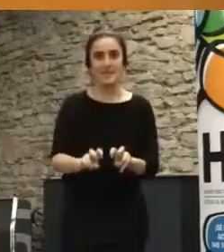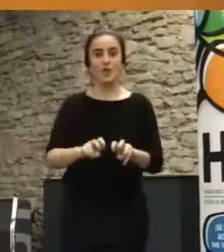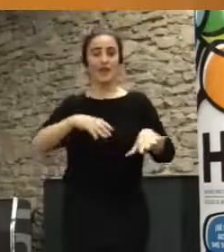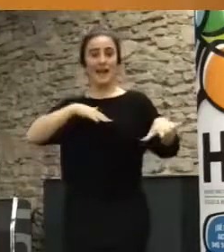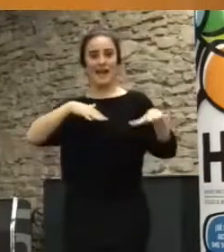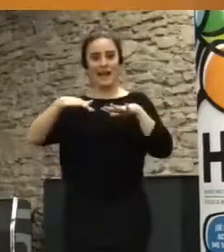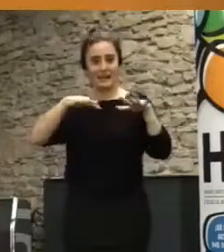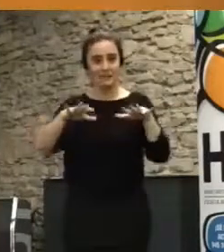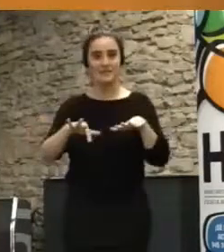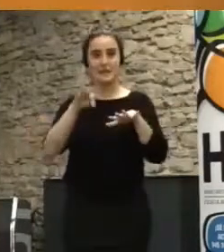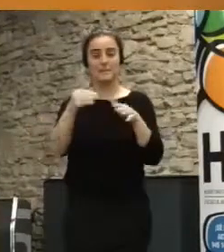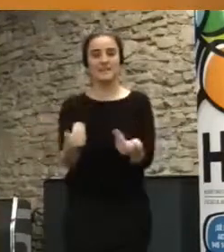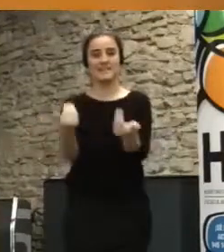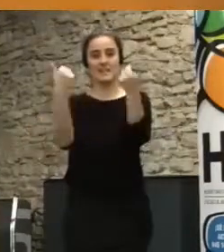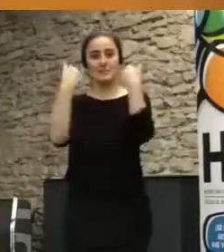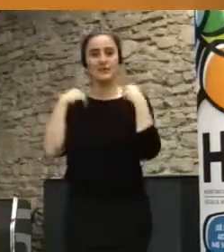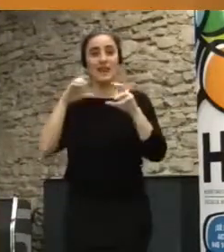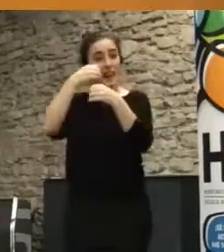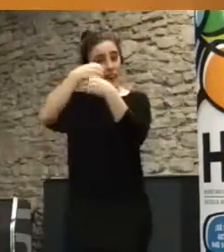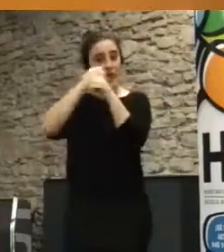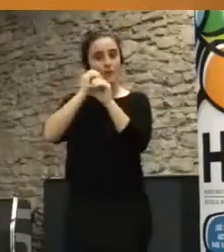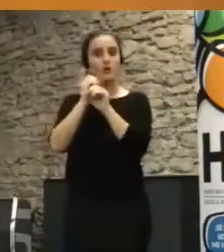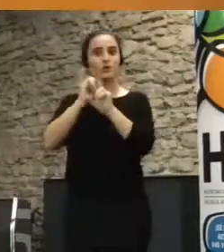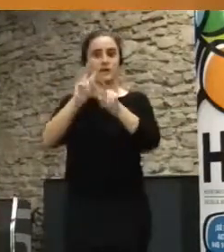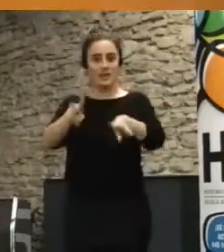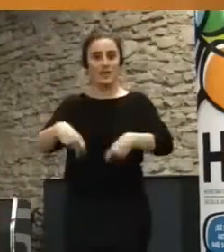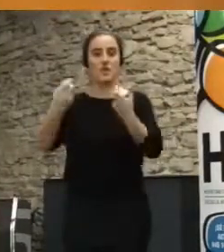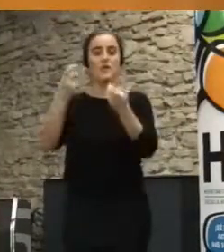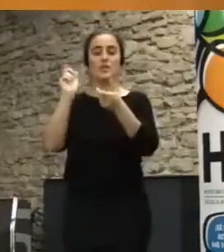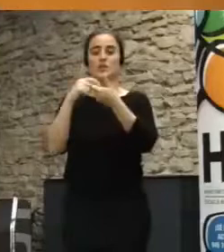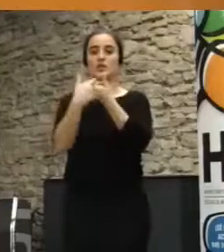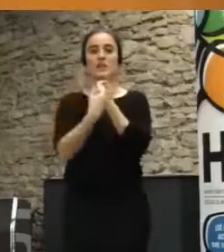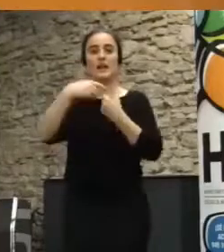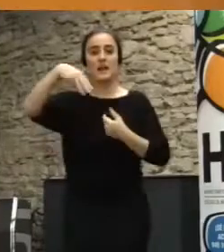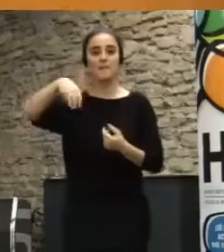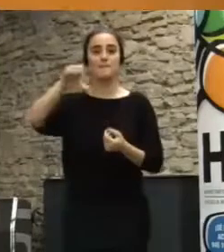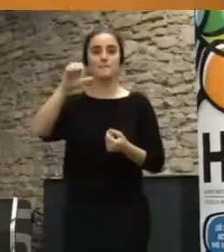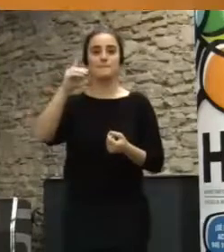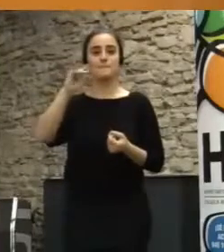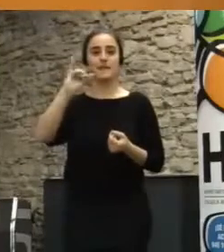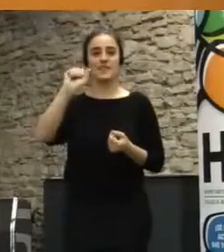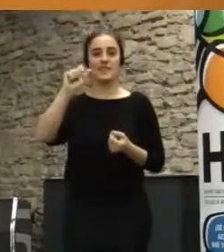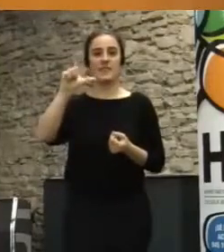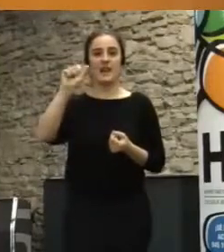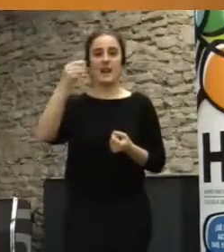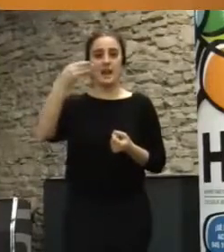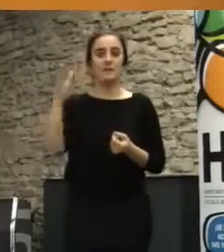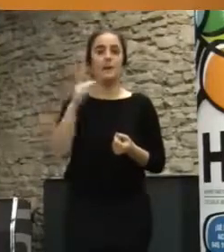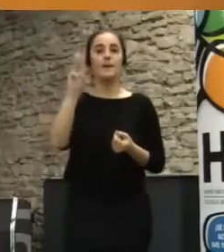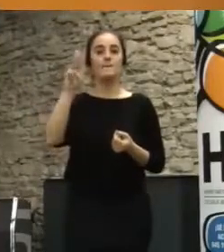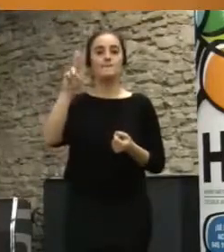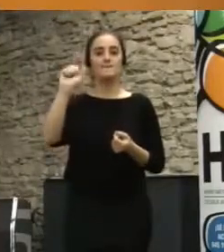activista y responsable de los laboratorios de innovación ciudadana Media Lab Prado en Madrid.